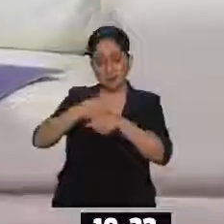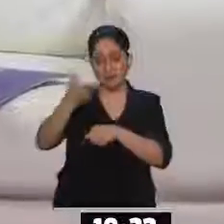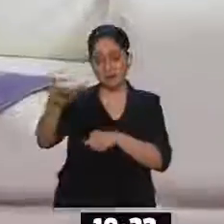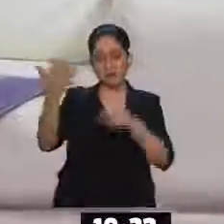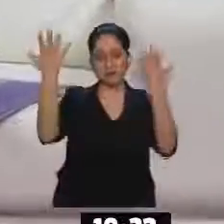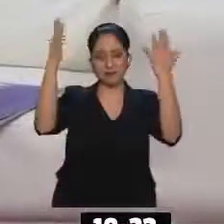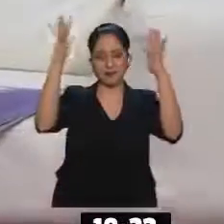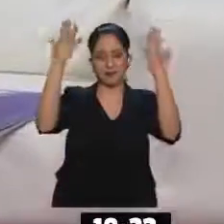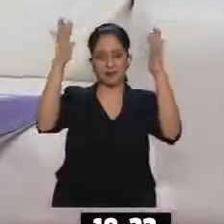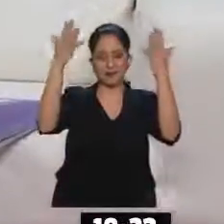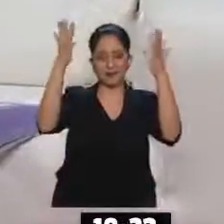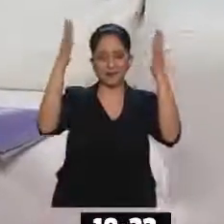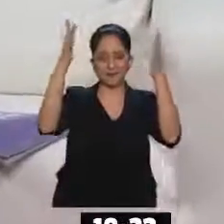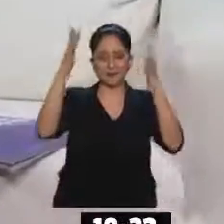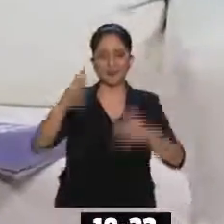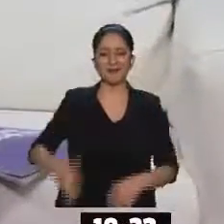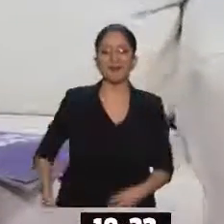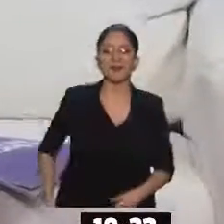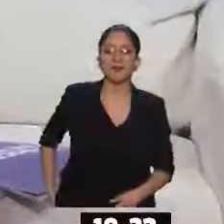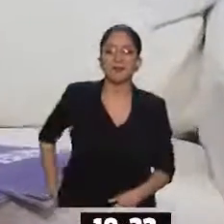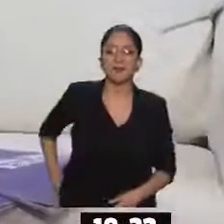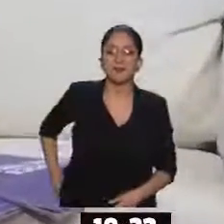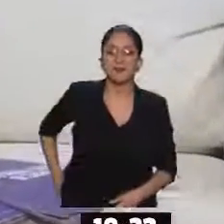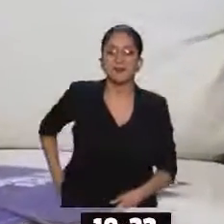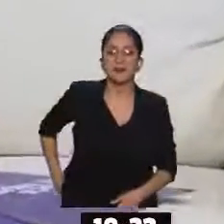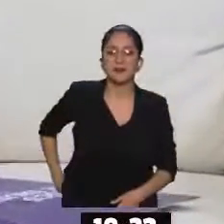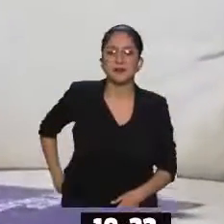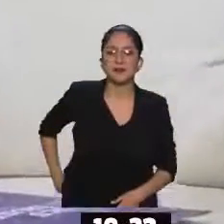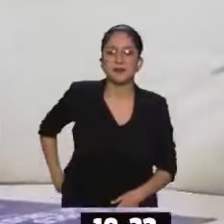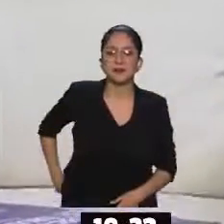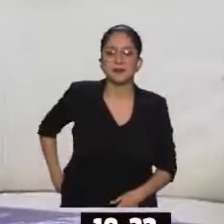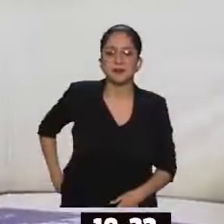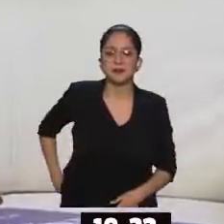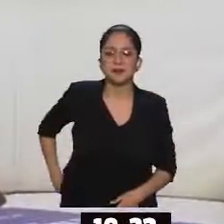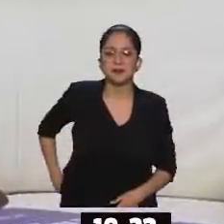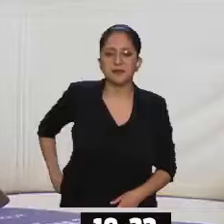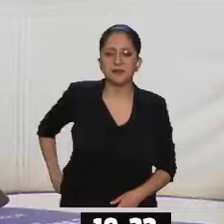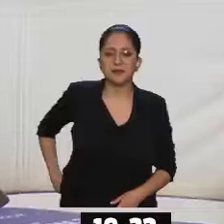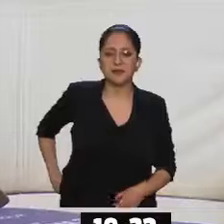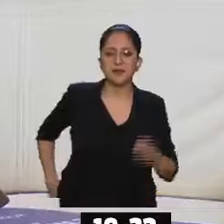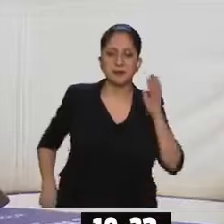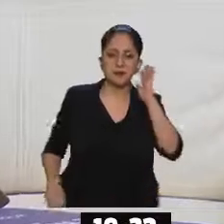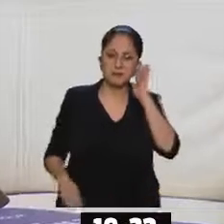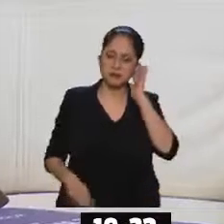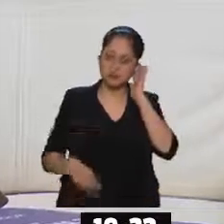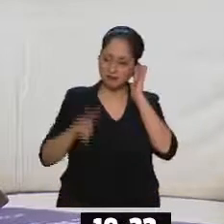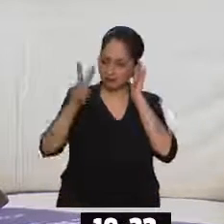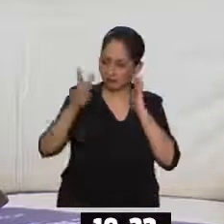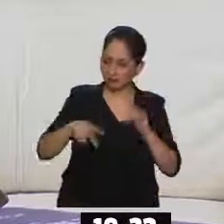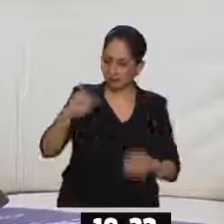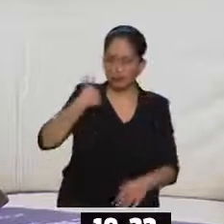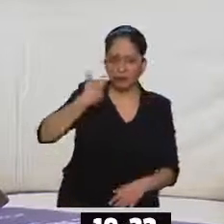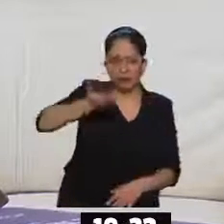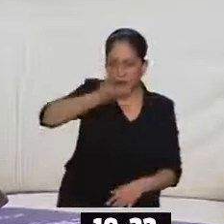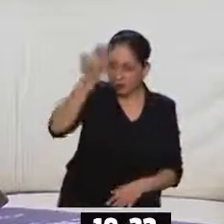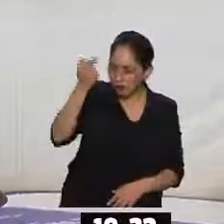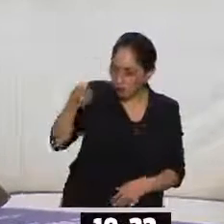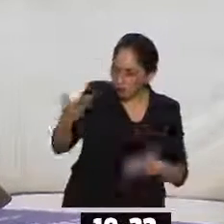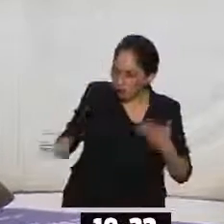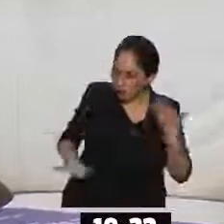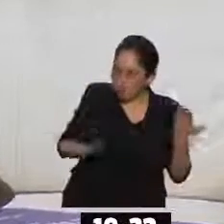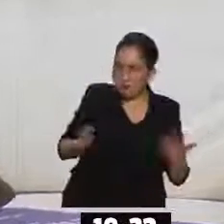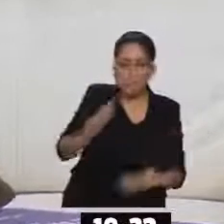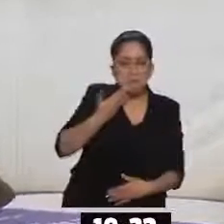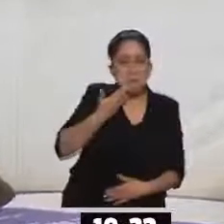Y bailarín, y bailarín. Oye, Inti, no te sabía tan buen bailarín, me cae. Ya me pasáis. Y ahora ya.